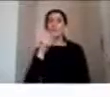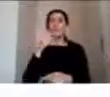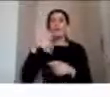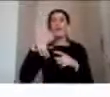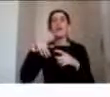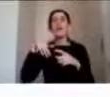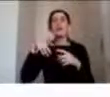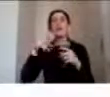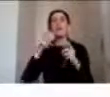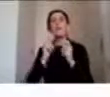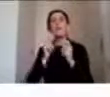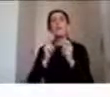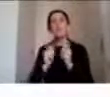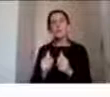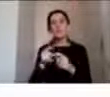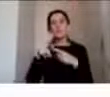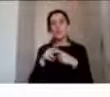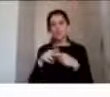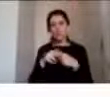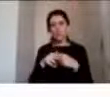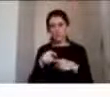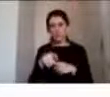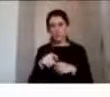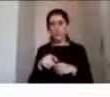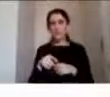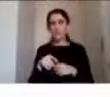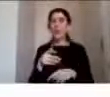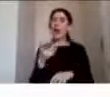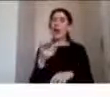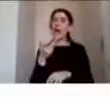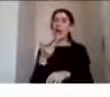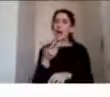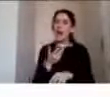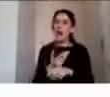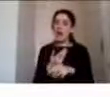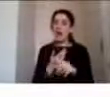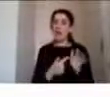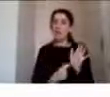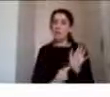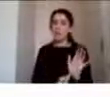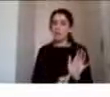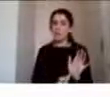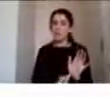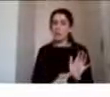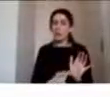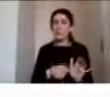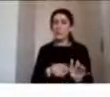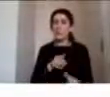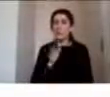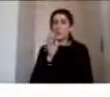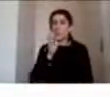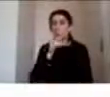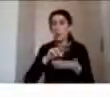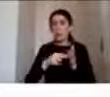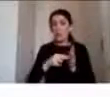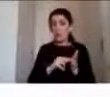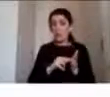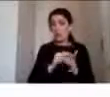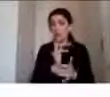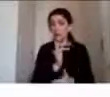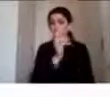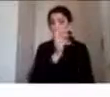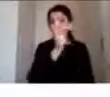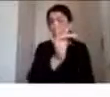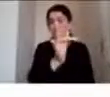tenemos evidencia que dice desde que no hay déficit a largo plazo hasta evidencia que sugiere una pobre trayectoria de